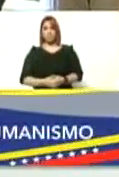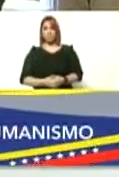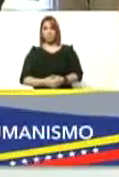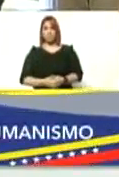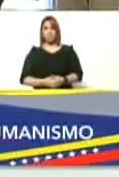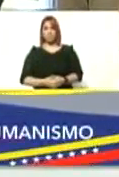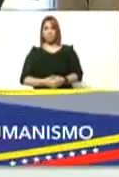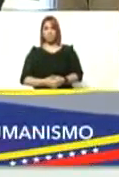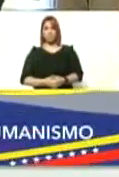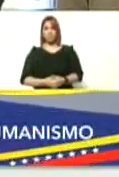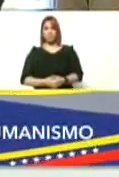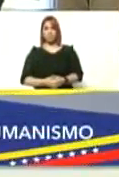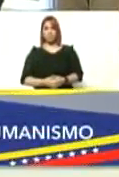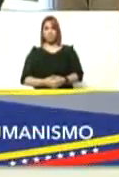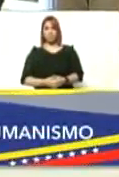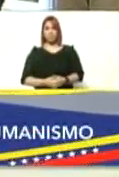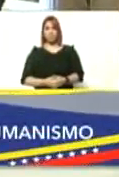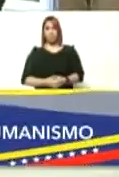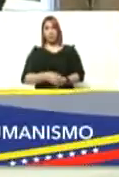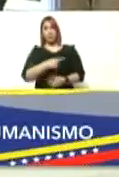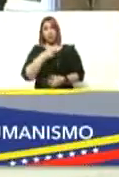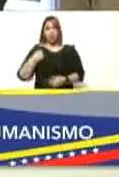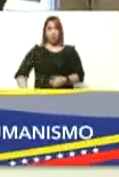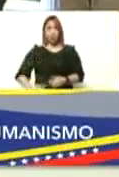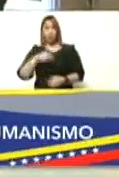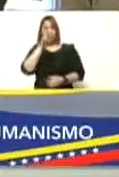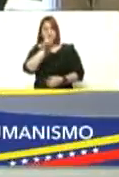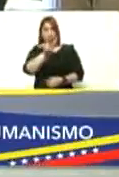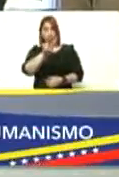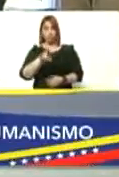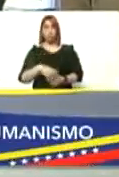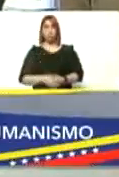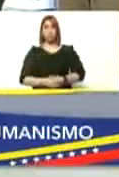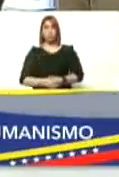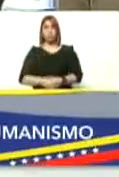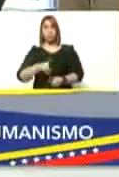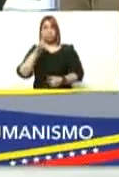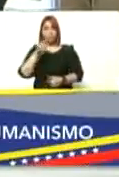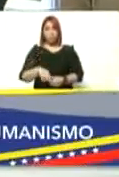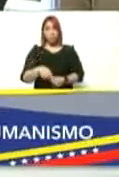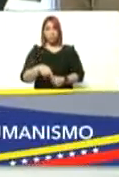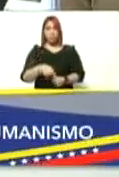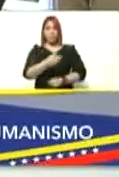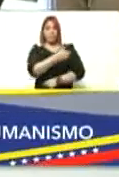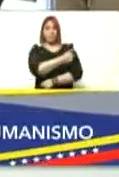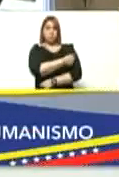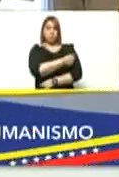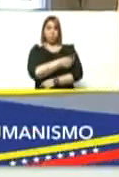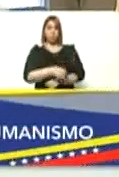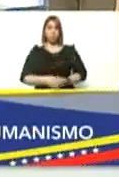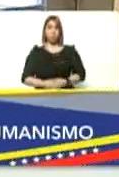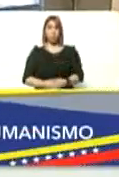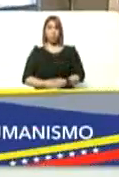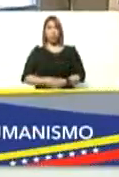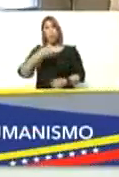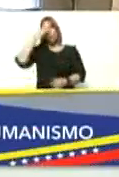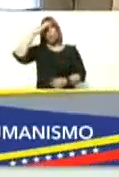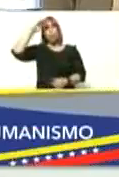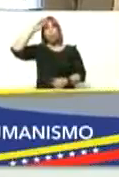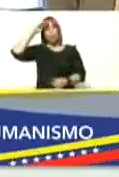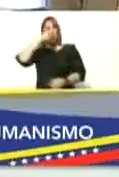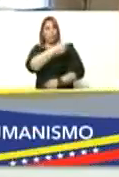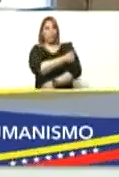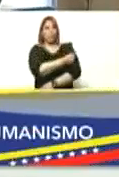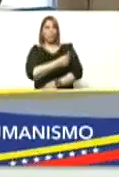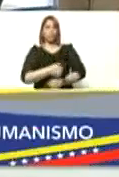con la vacuna Sinopharm dos vacunas y se está vacunando con la vacuna Agdala tres vacunas